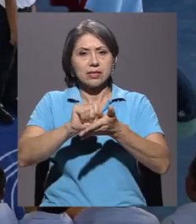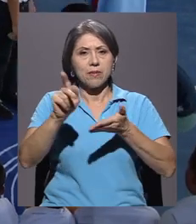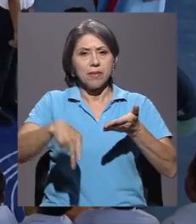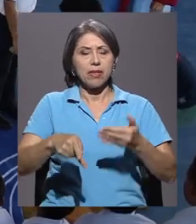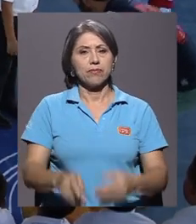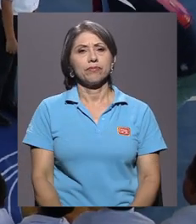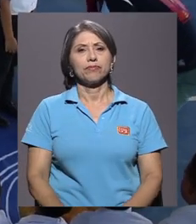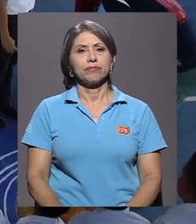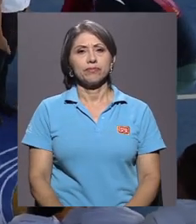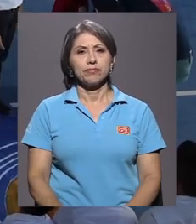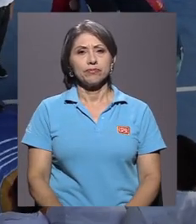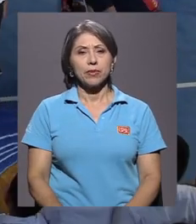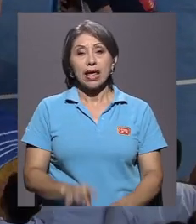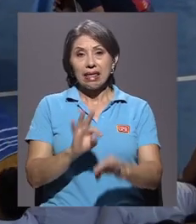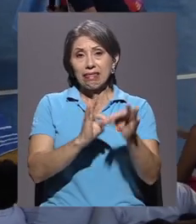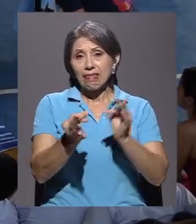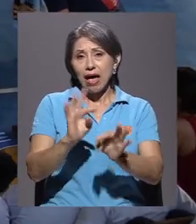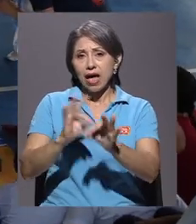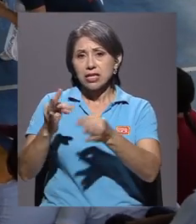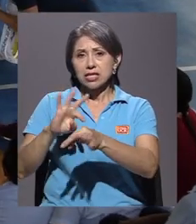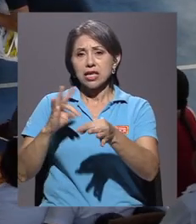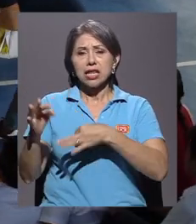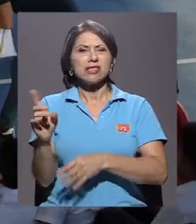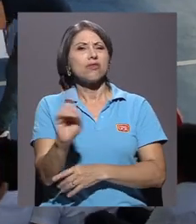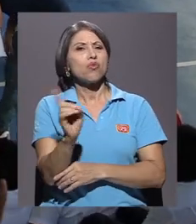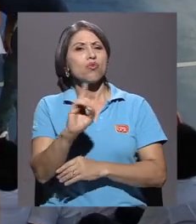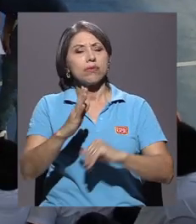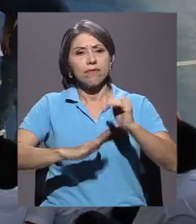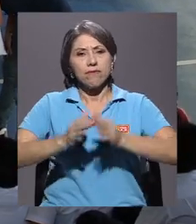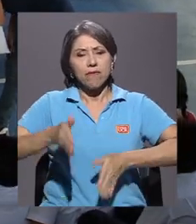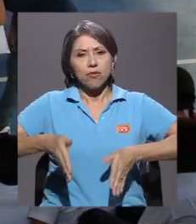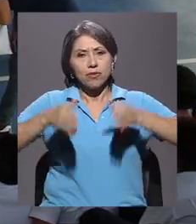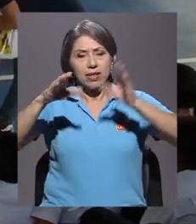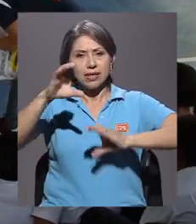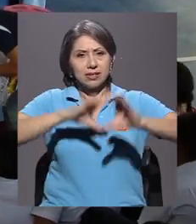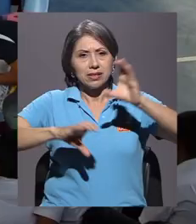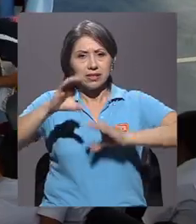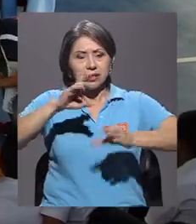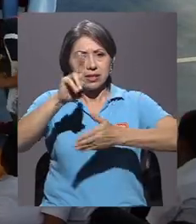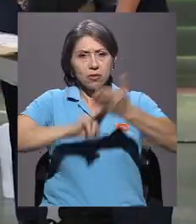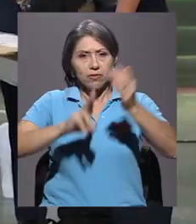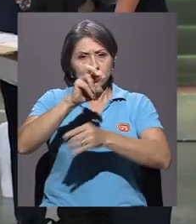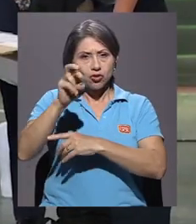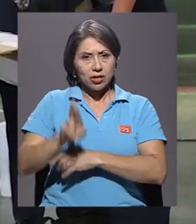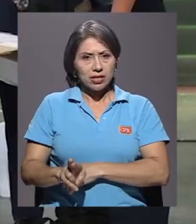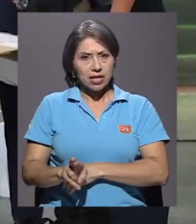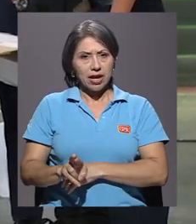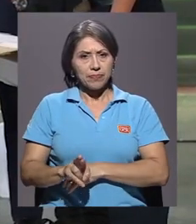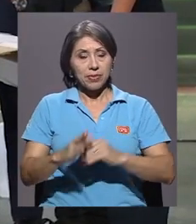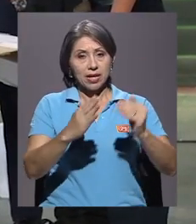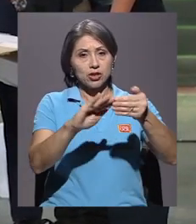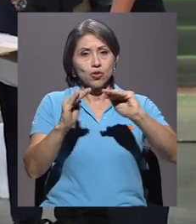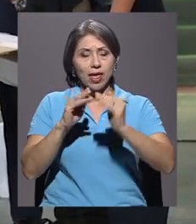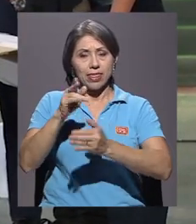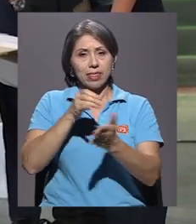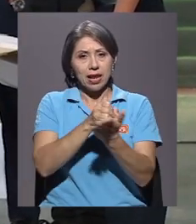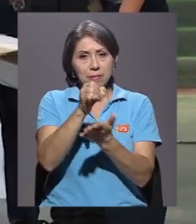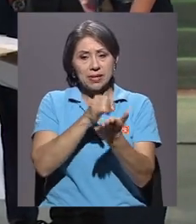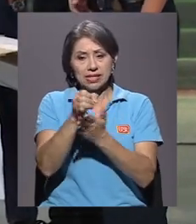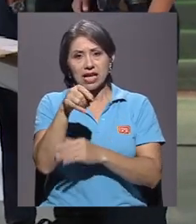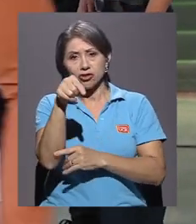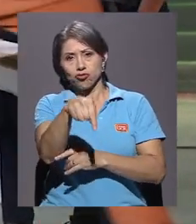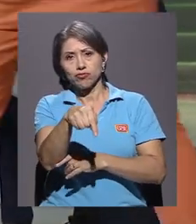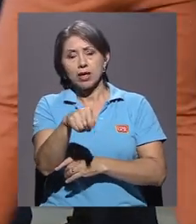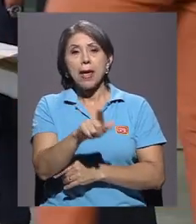Pedro. Los talleres se llevarán a cabo en la Facultad de Ciencias de la Universidad de Costa Rica, ubicada en la Ciudad de la Investigación,